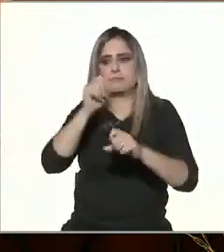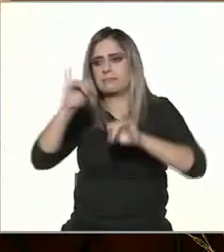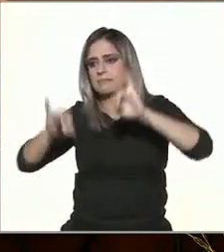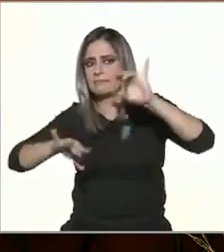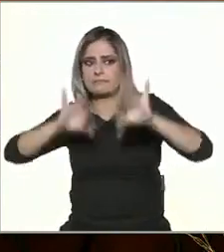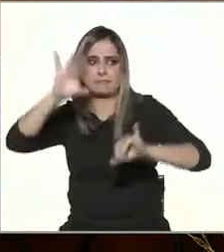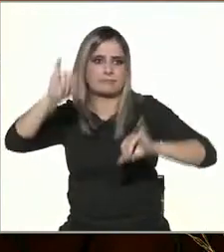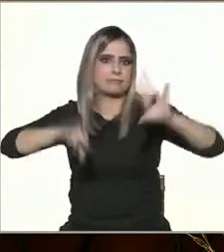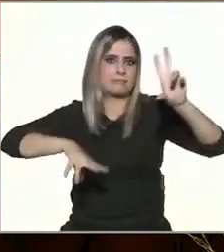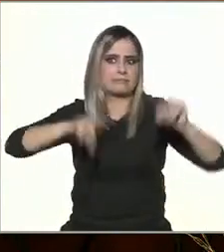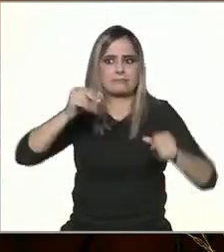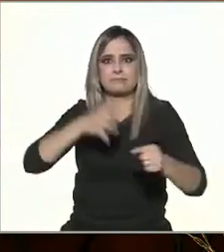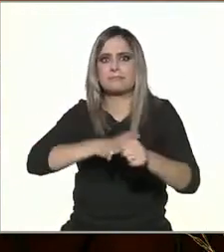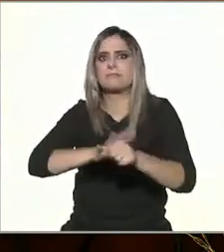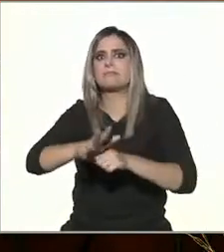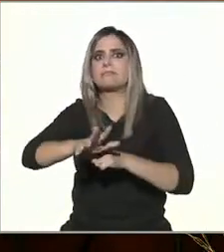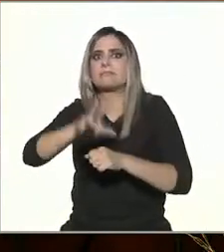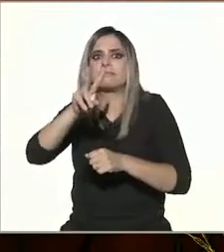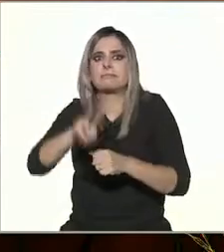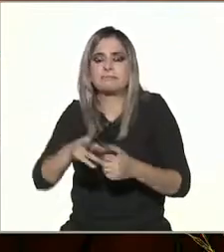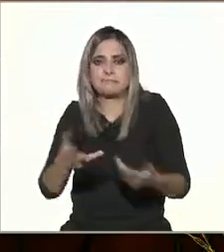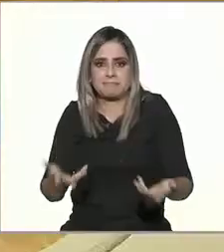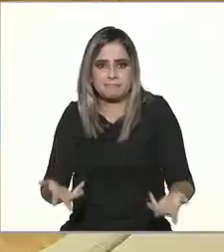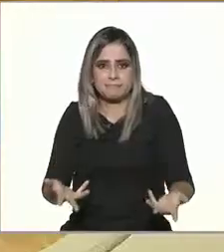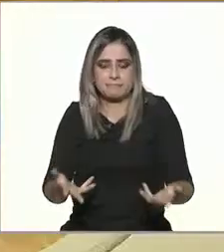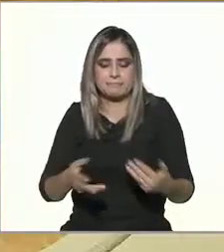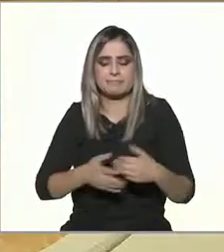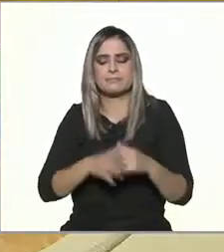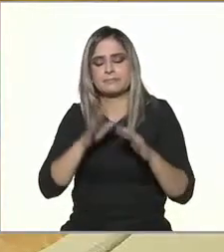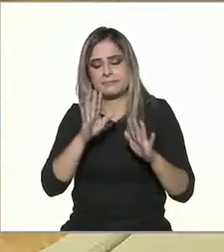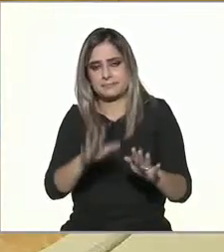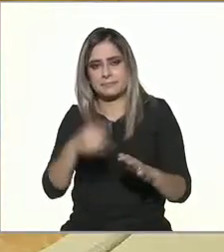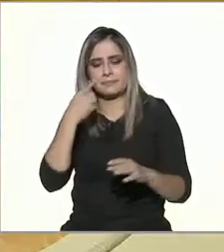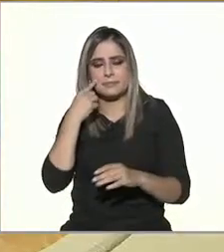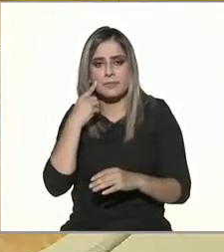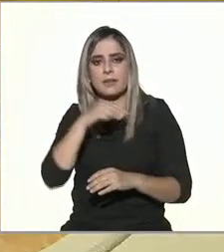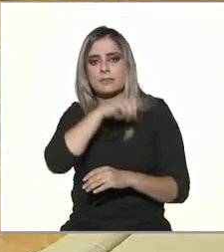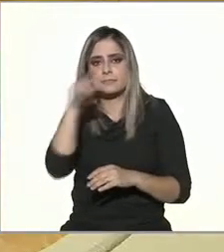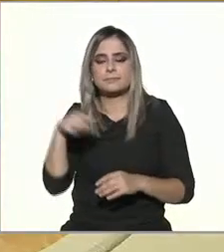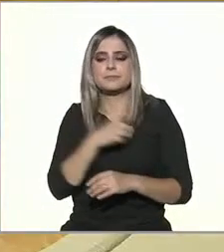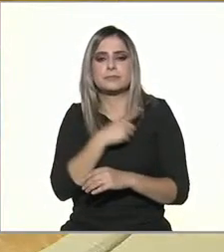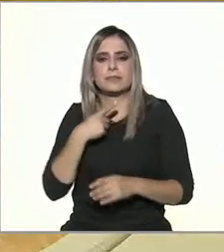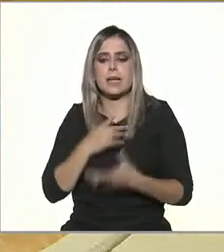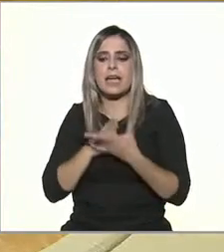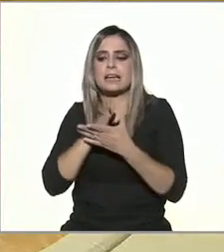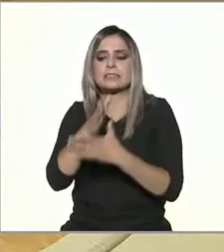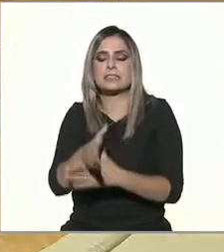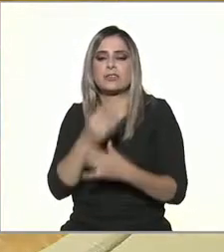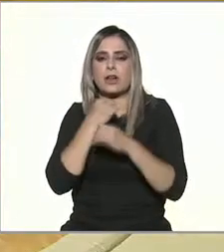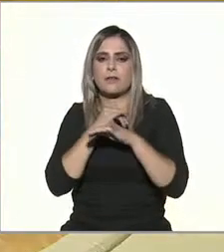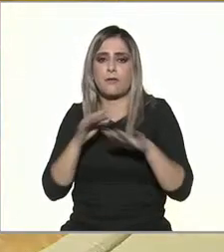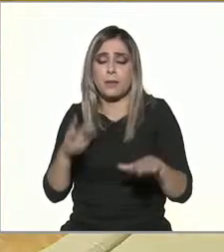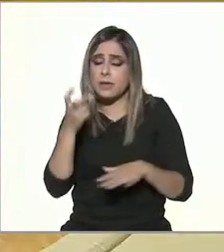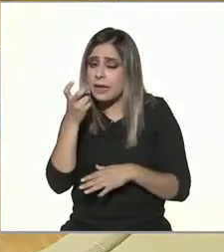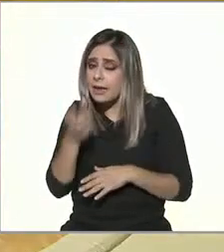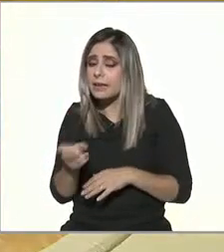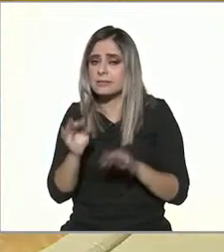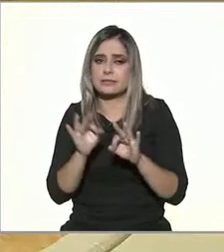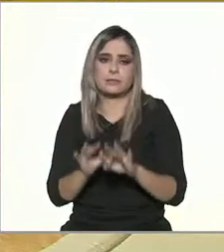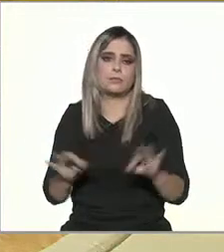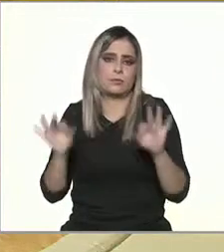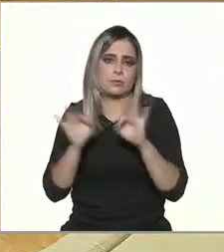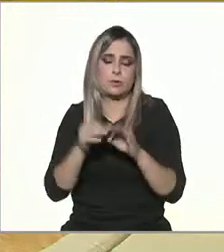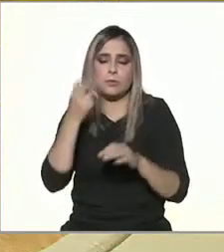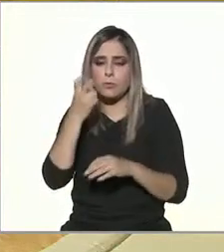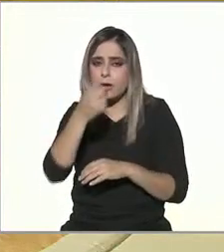Dónde está la verdad, ¿no? Supuestamente está en el centro, ¿no? Pero, ver, lo bueno es que podamos tener acceso a la información. Y que cada uno, como, por eso